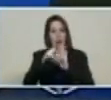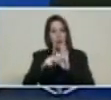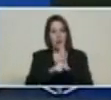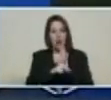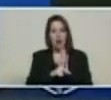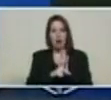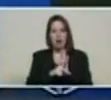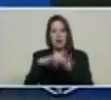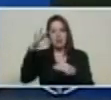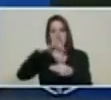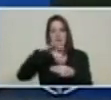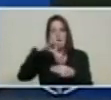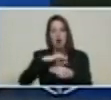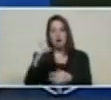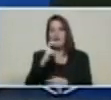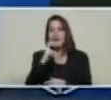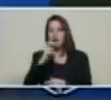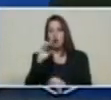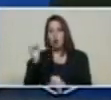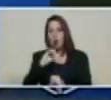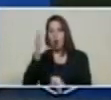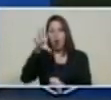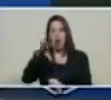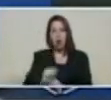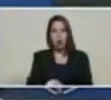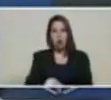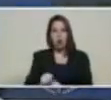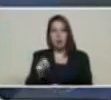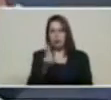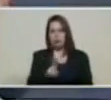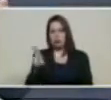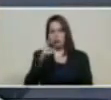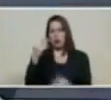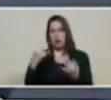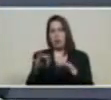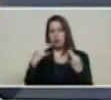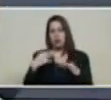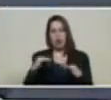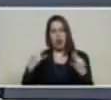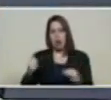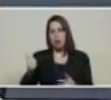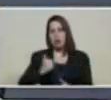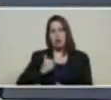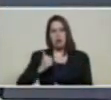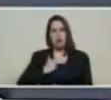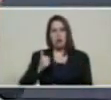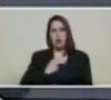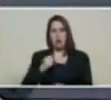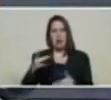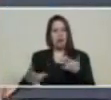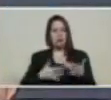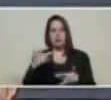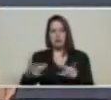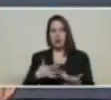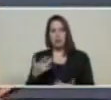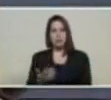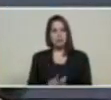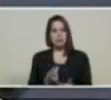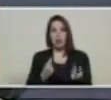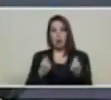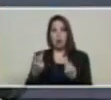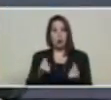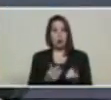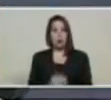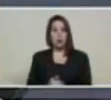o para su compra y su uso natural en cualquier tipo de actividad económica